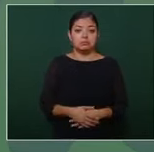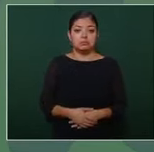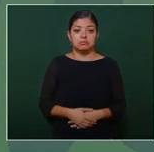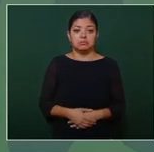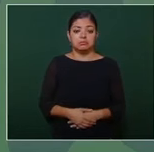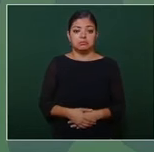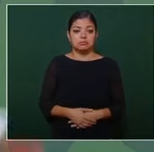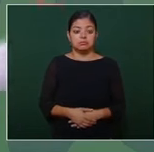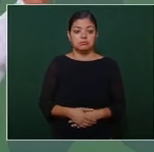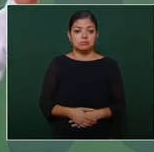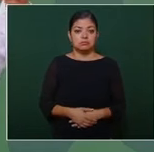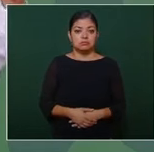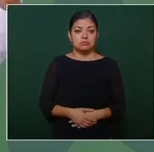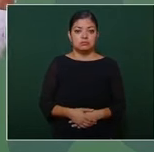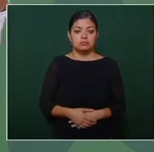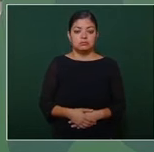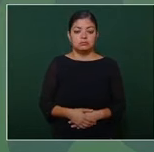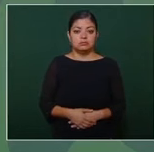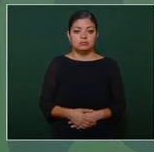o sea